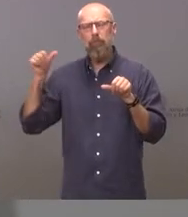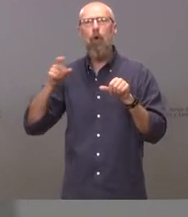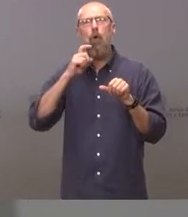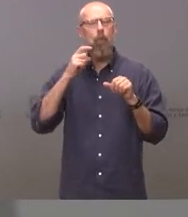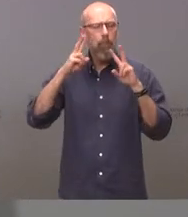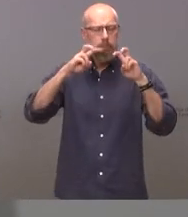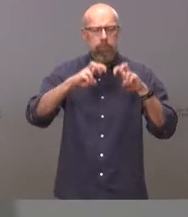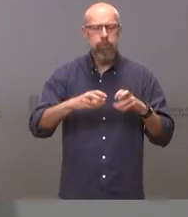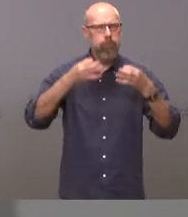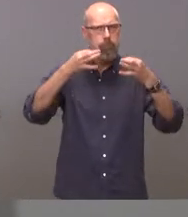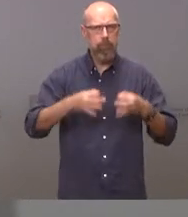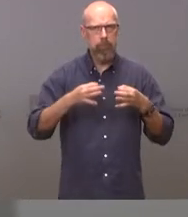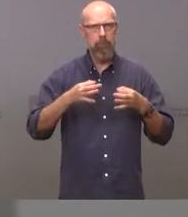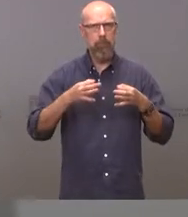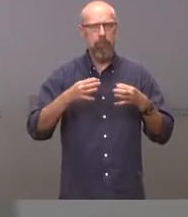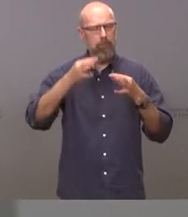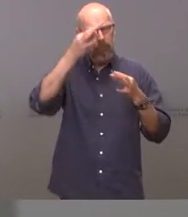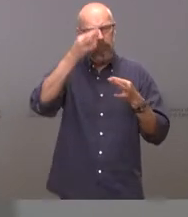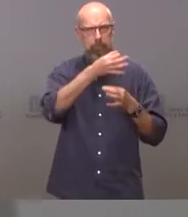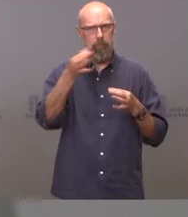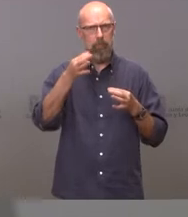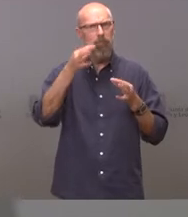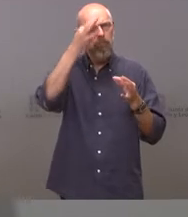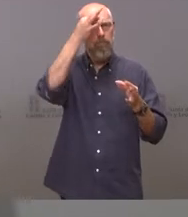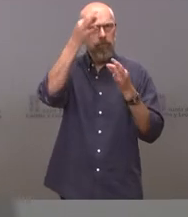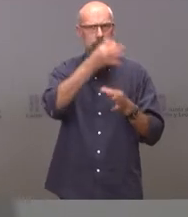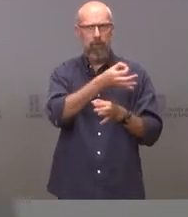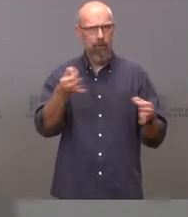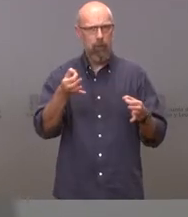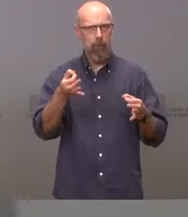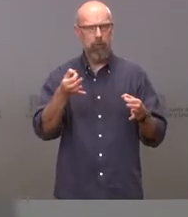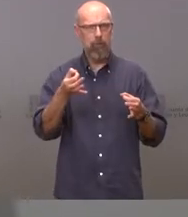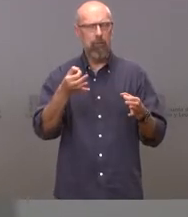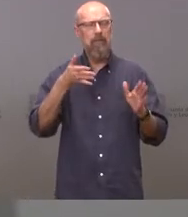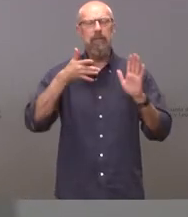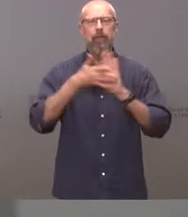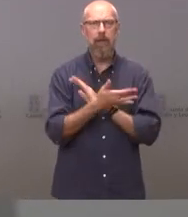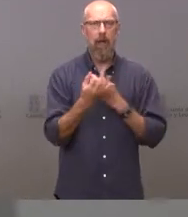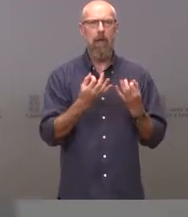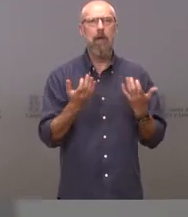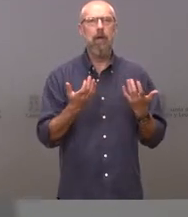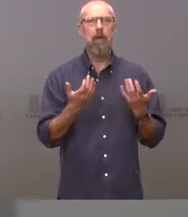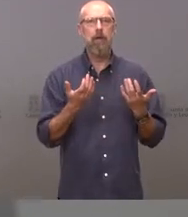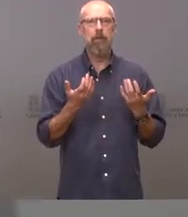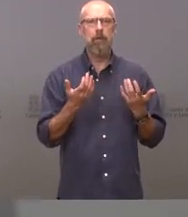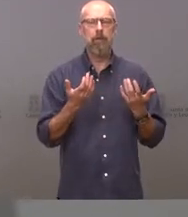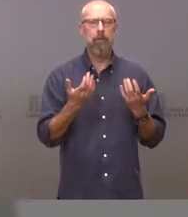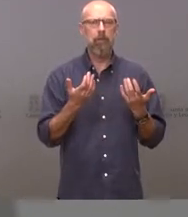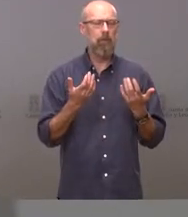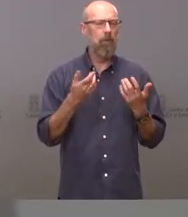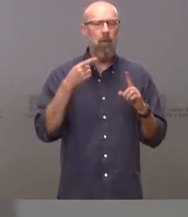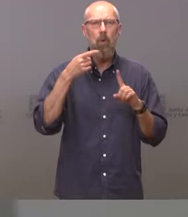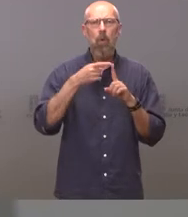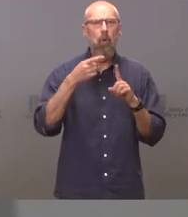Y cuando decimos rigor, decimos rigor. Rigor en la utilización escrupulosa